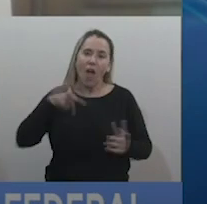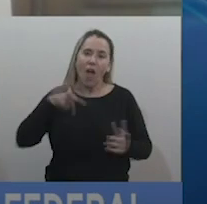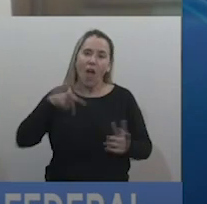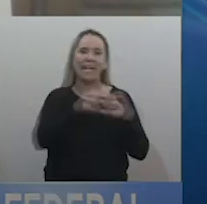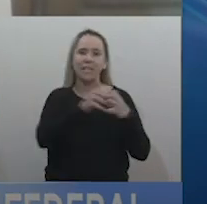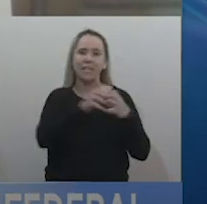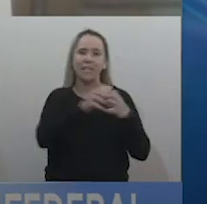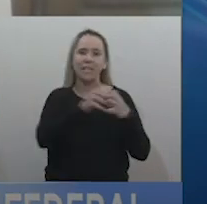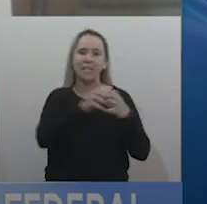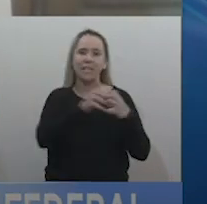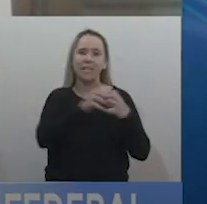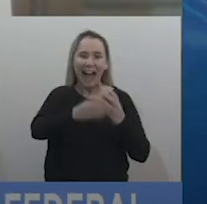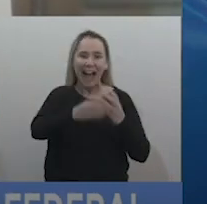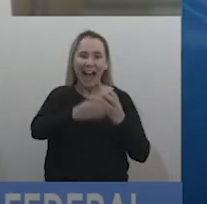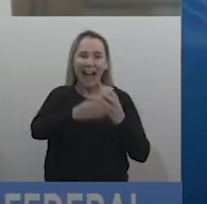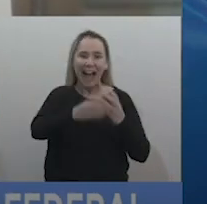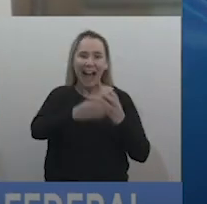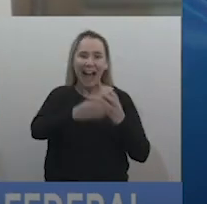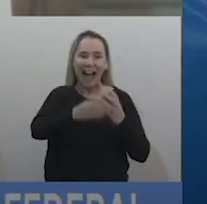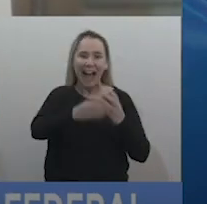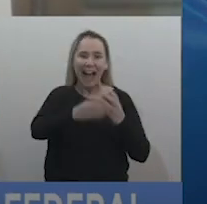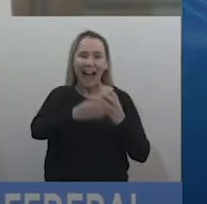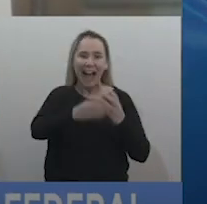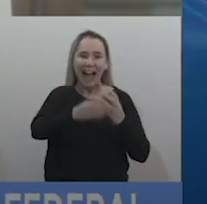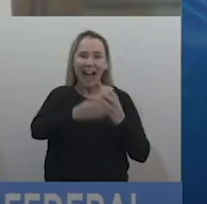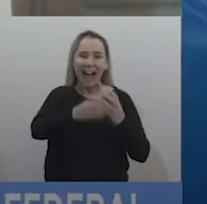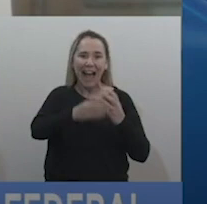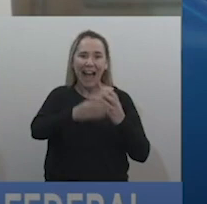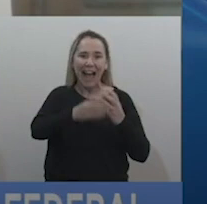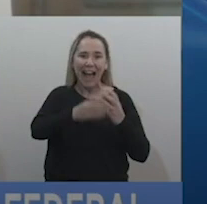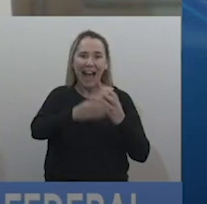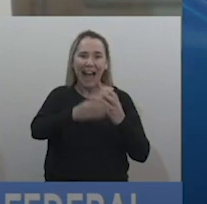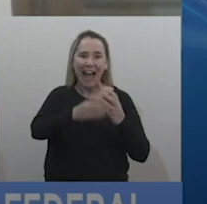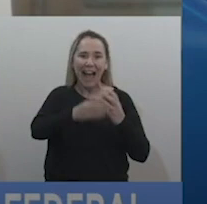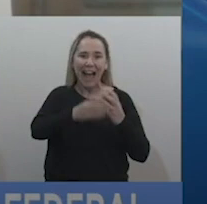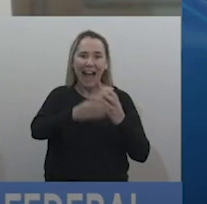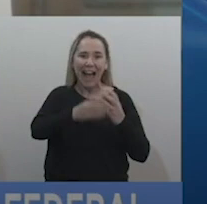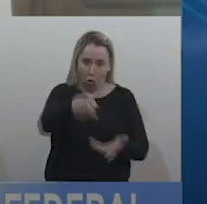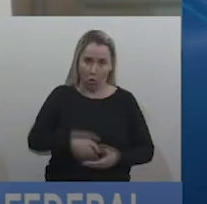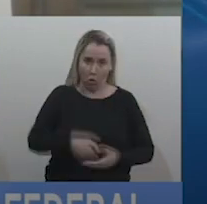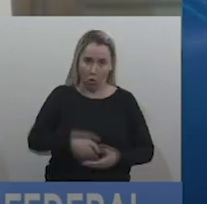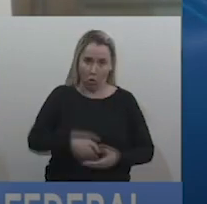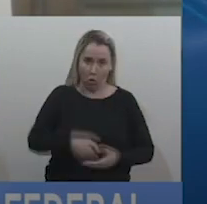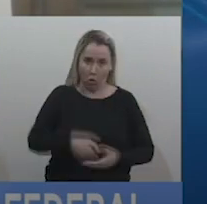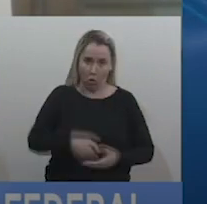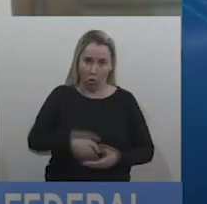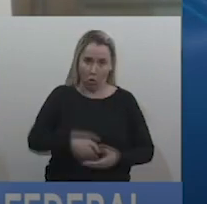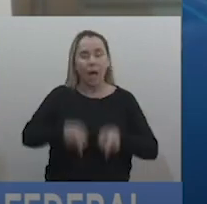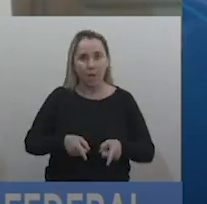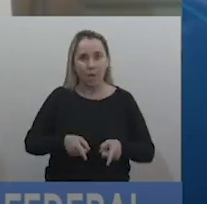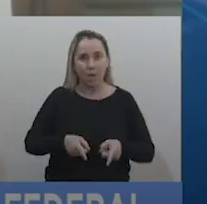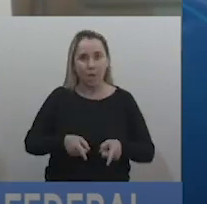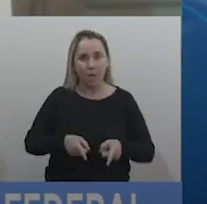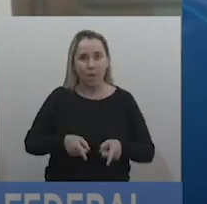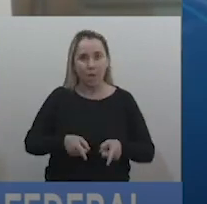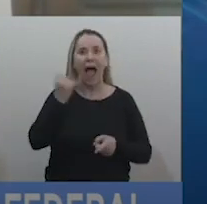esta sesión usted no va a salir viva y por supuesto nuestra total solidaridad respecto de eso. Pero también se